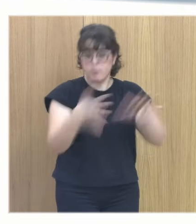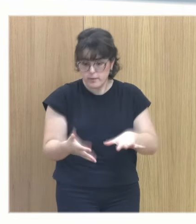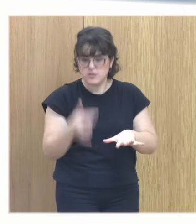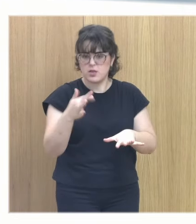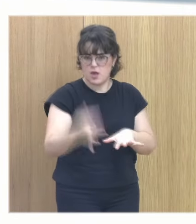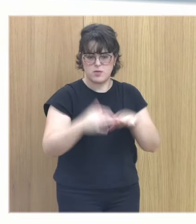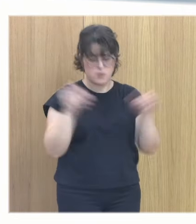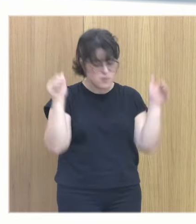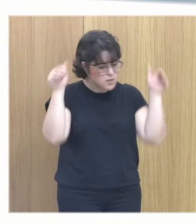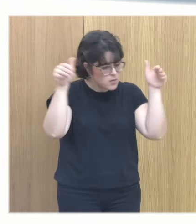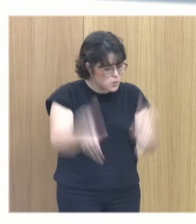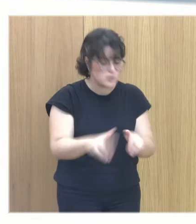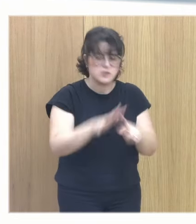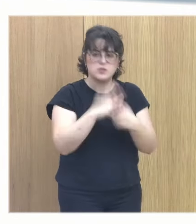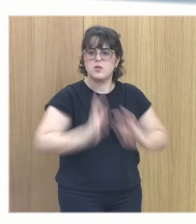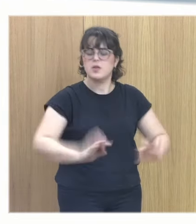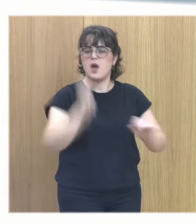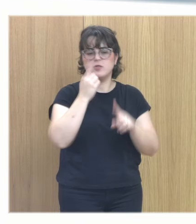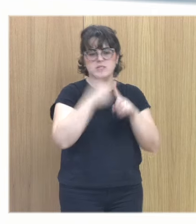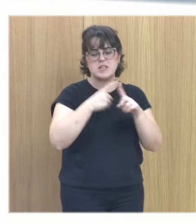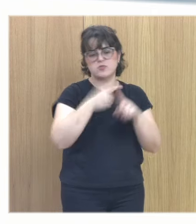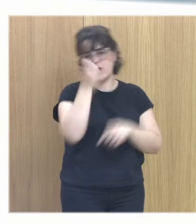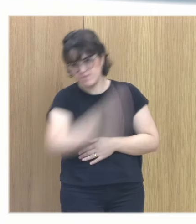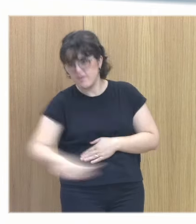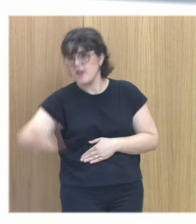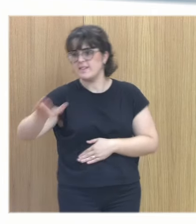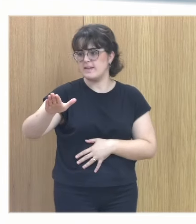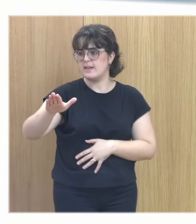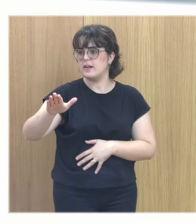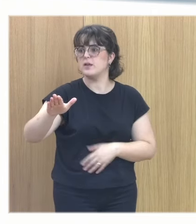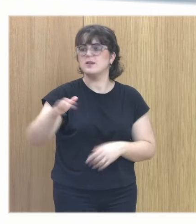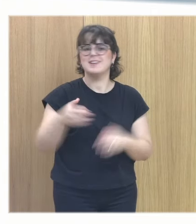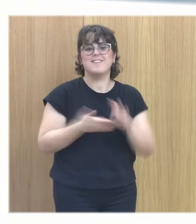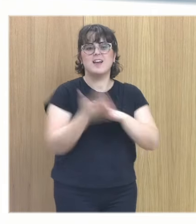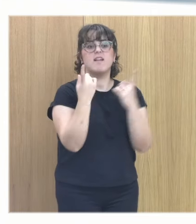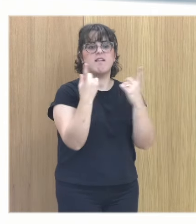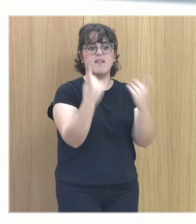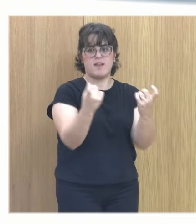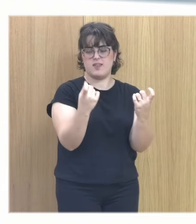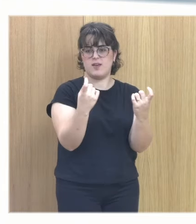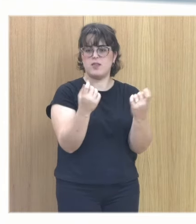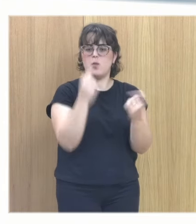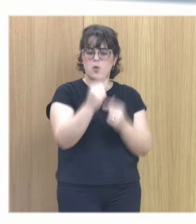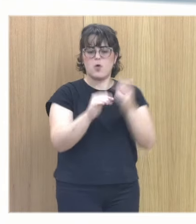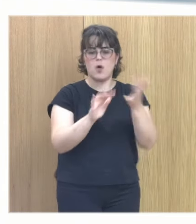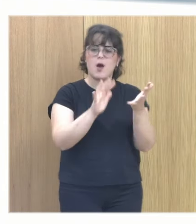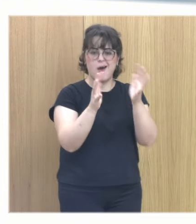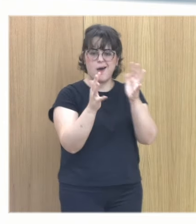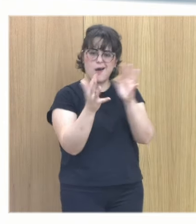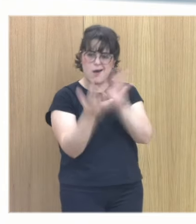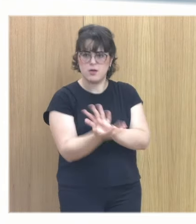va a actuar en los casos de abuso sexual infantil que es necesario ir transformando poco a poco